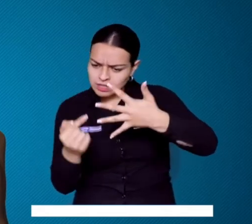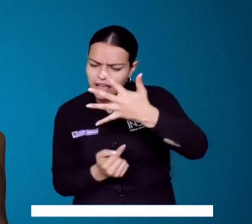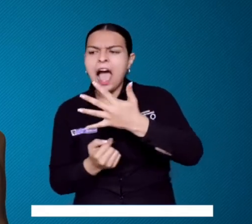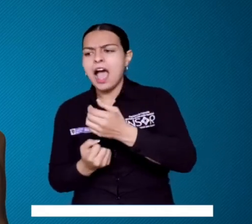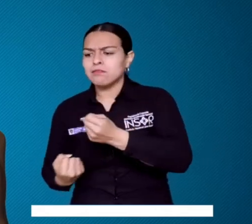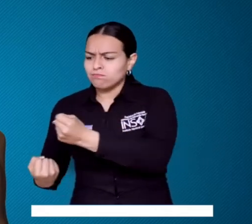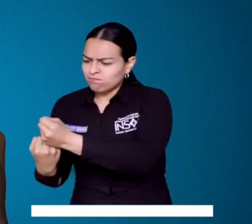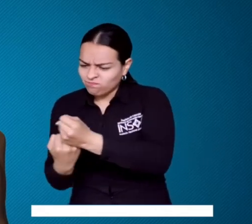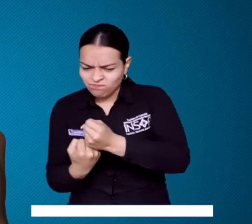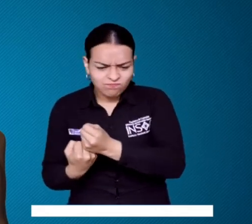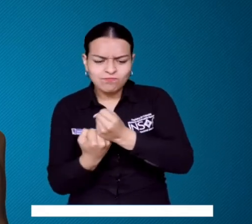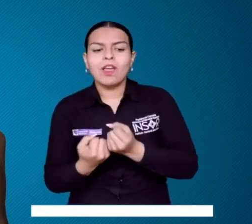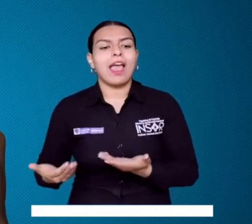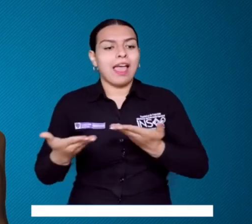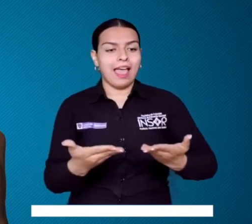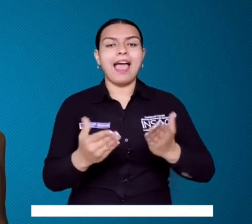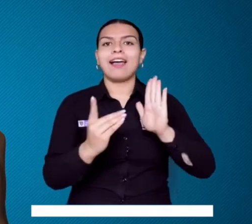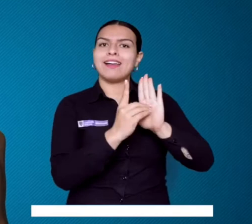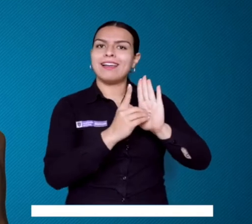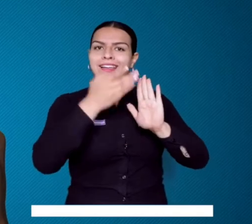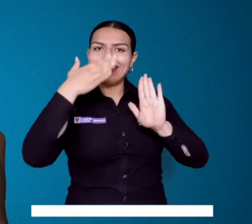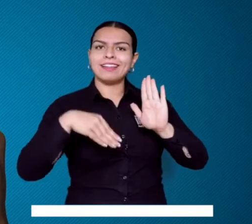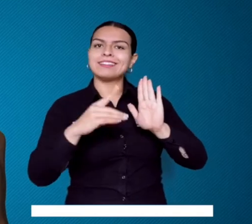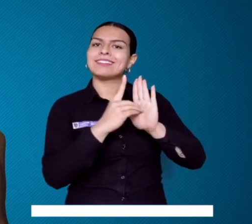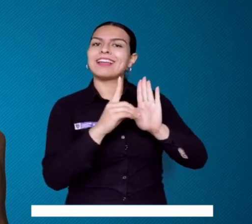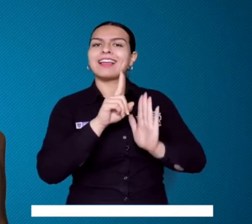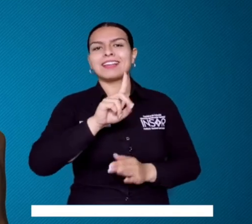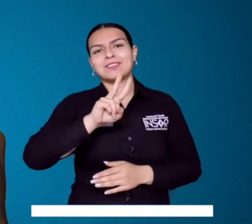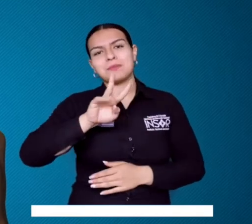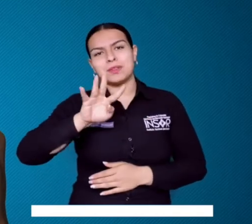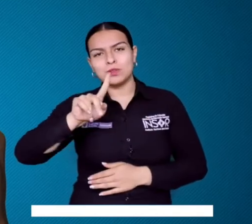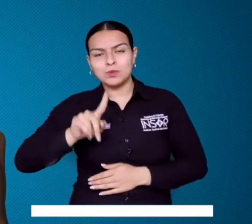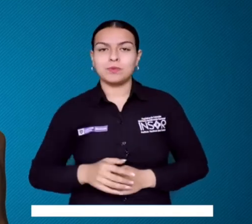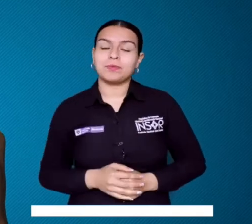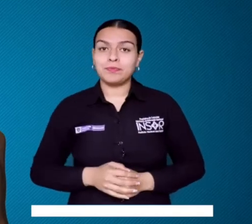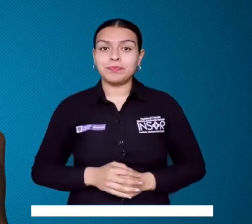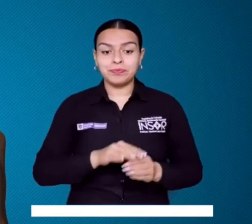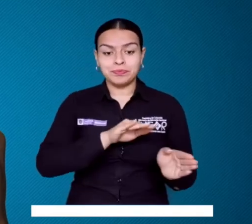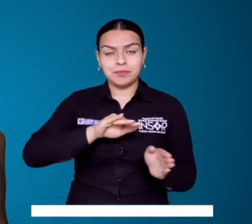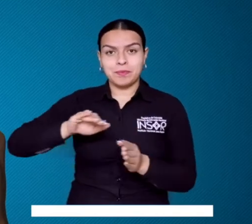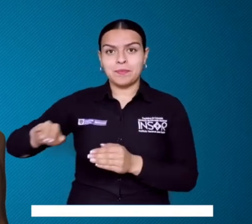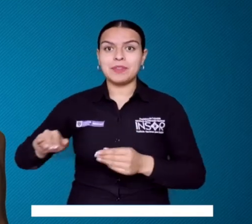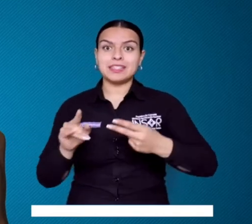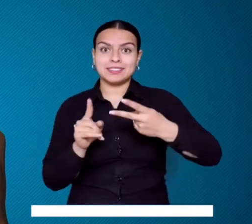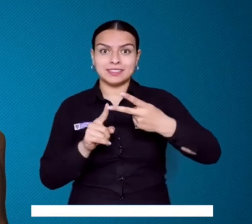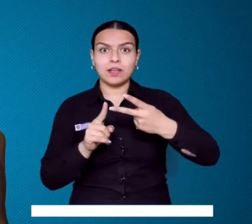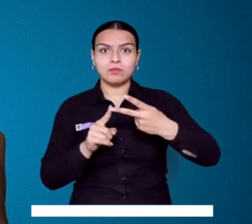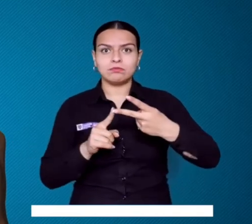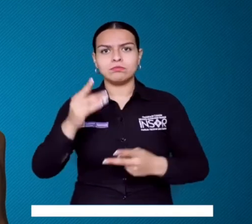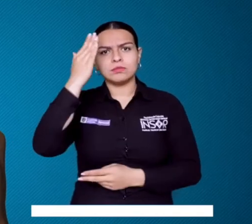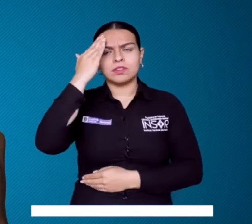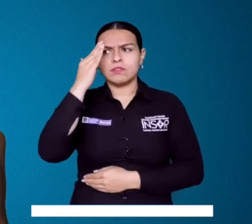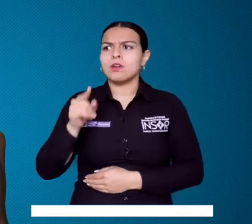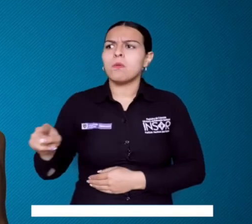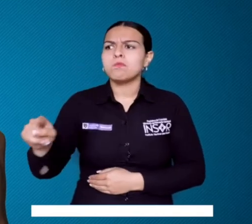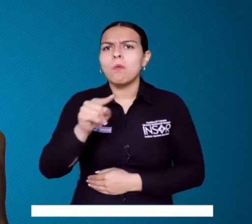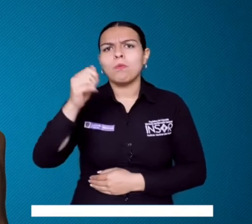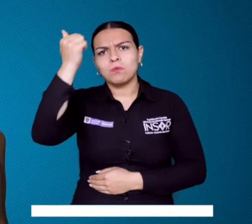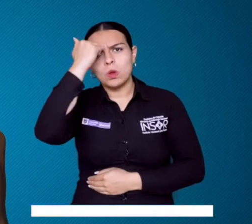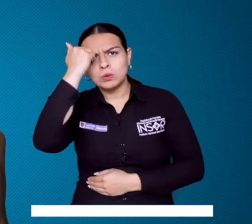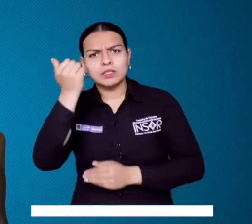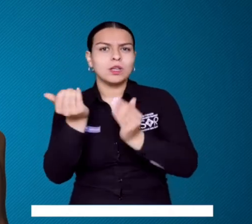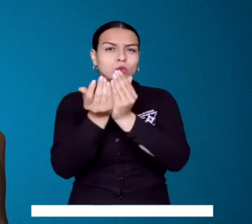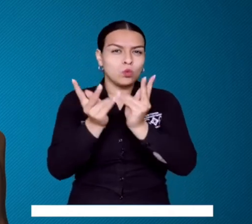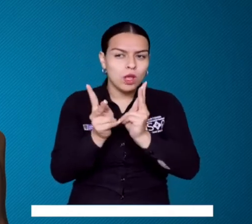permita también articular esfuerzos a la luz de las exposiciones del decreto 1421. En segundo lugar, y teniendo en cuenta las necesidades de